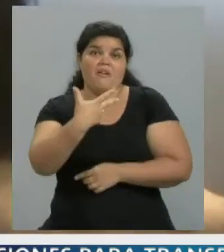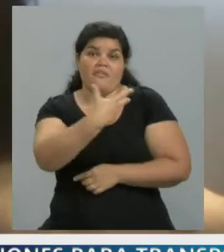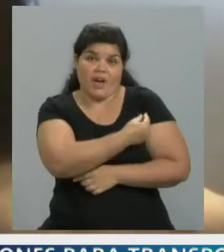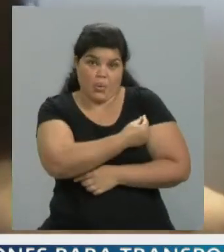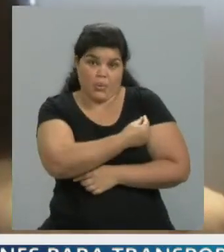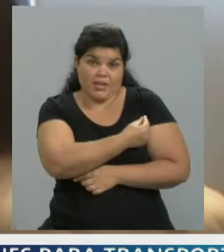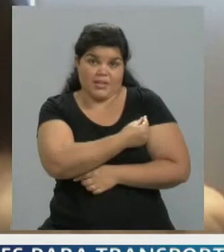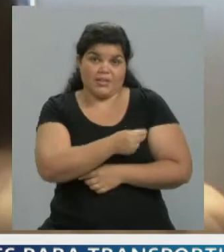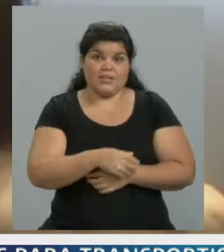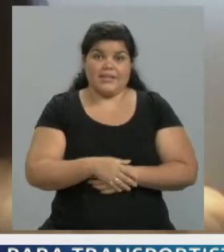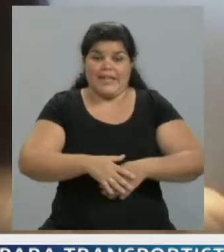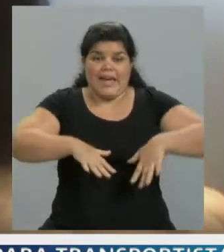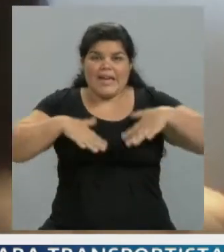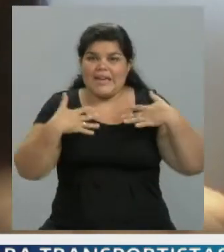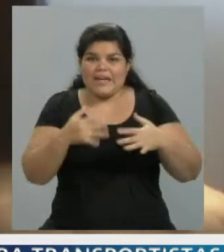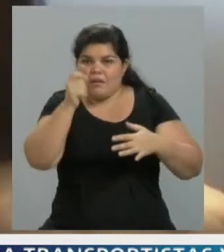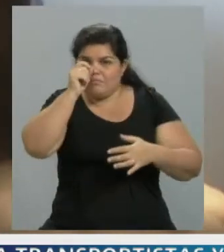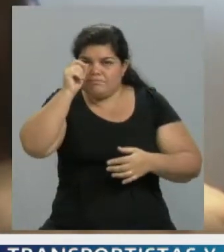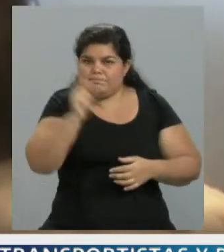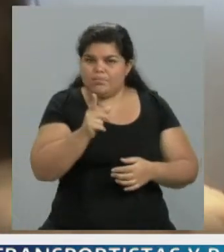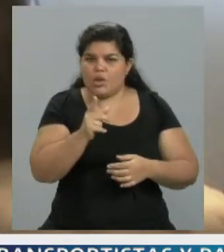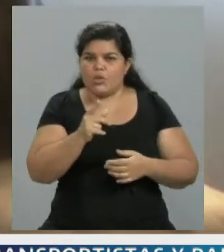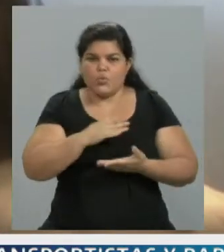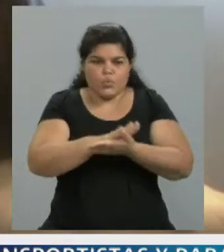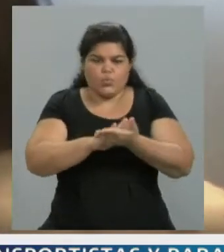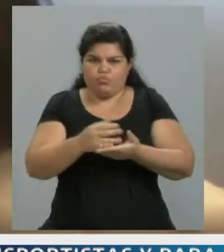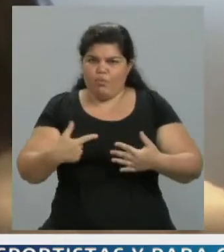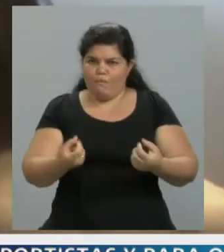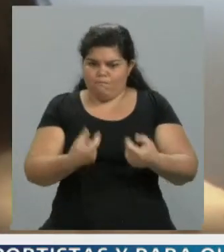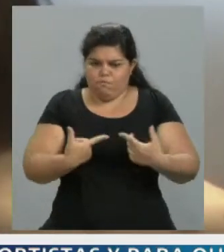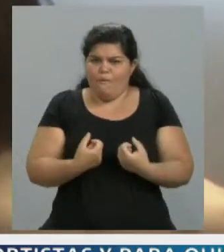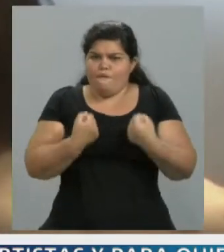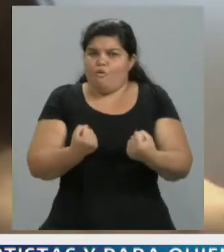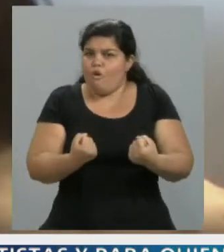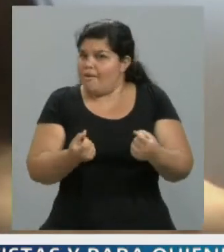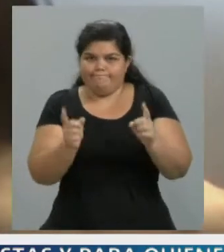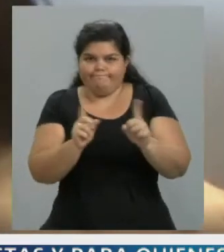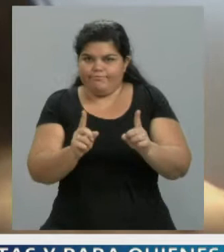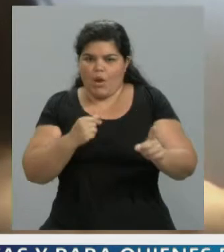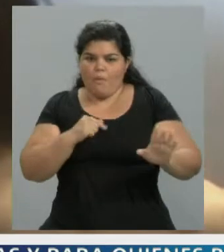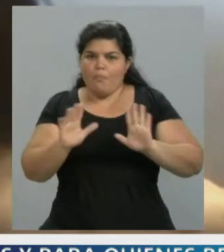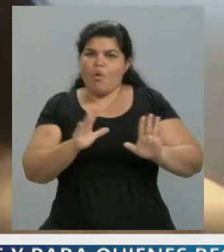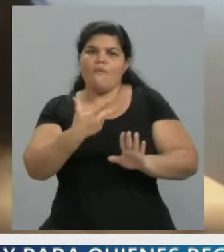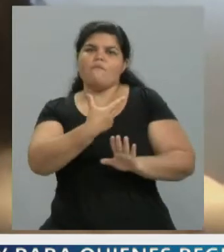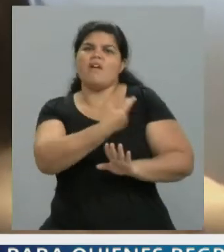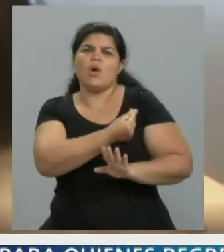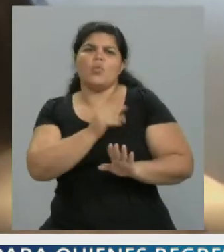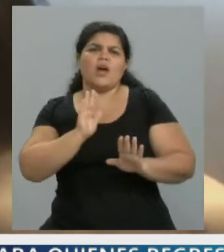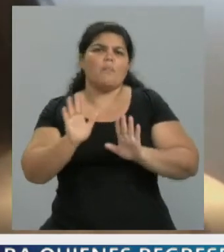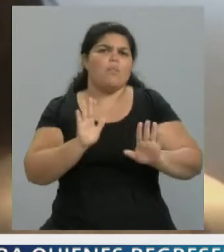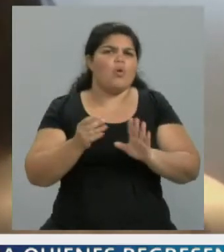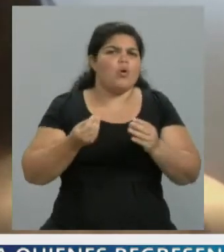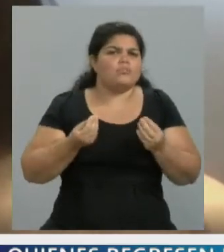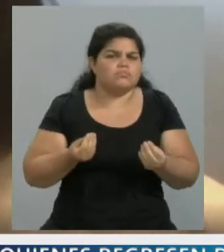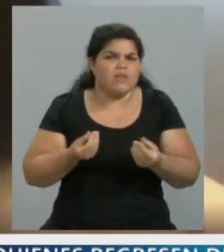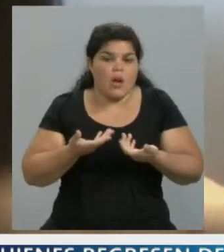inmediatas en actuar. Primero hay que tener súper claro que la protección que brindan las vacunas, el